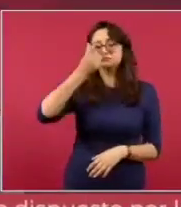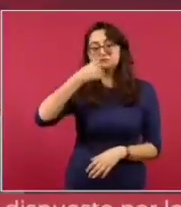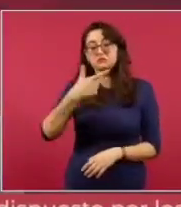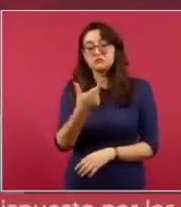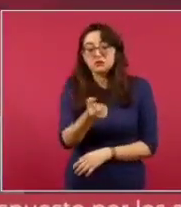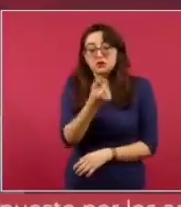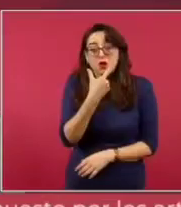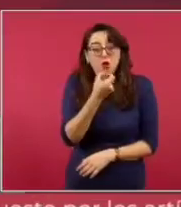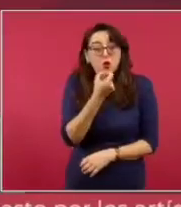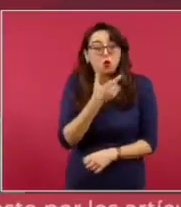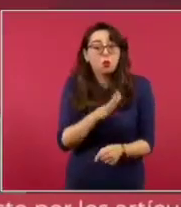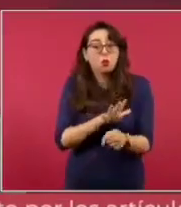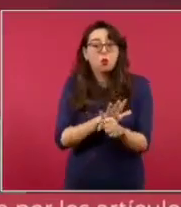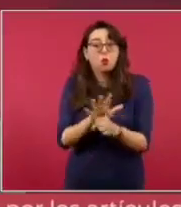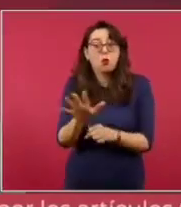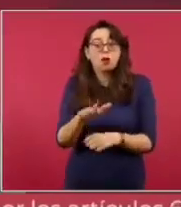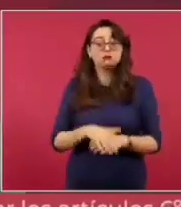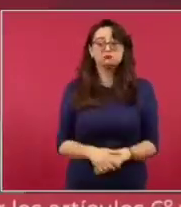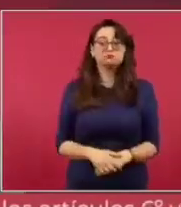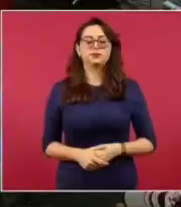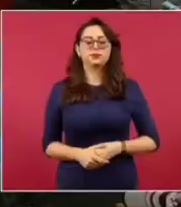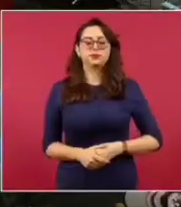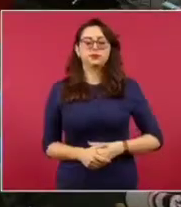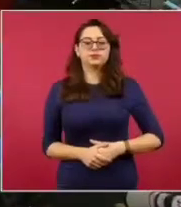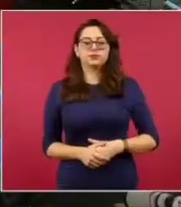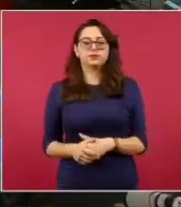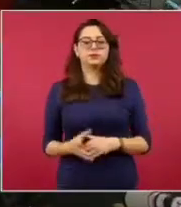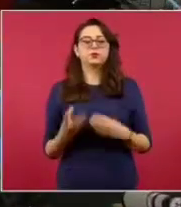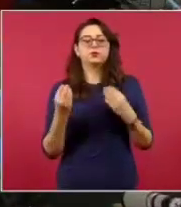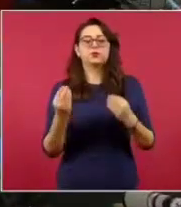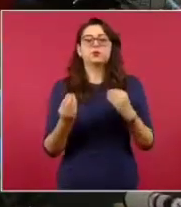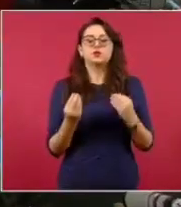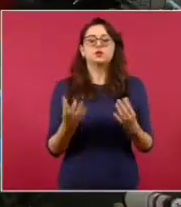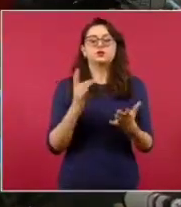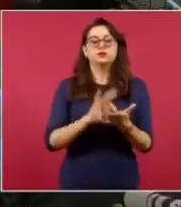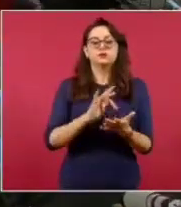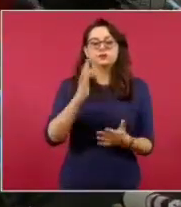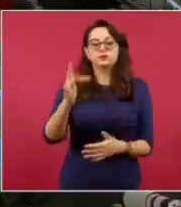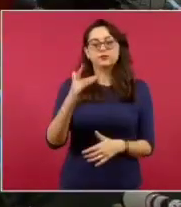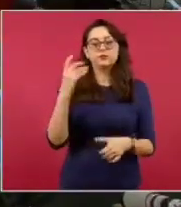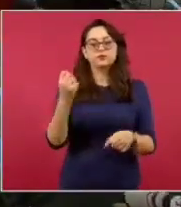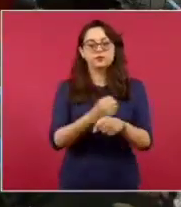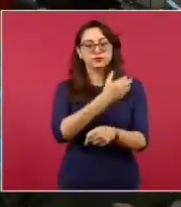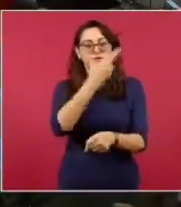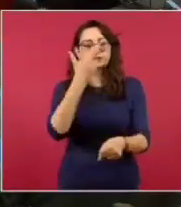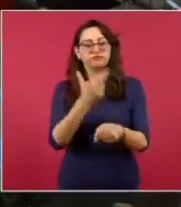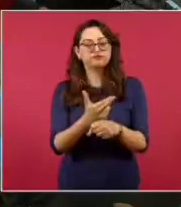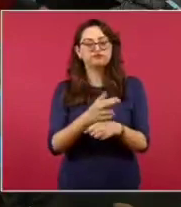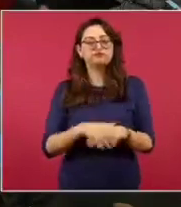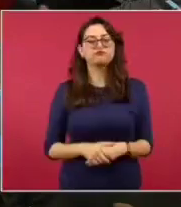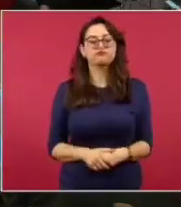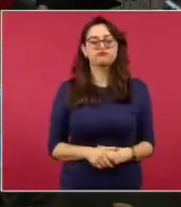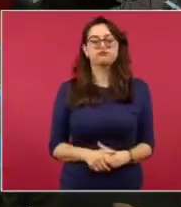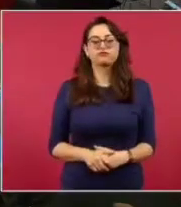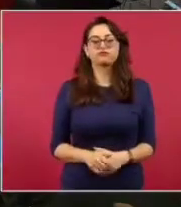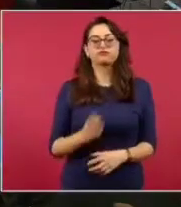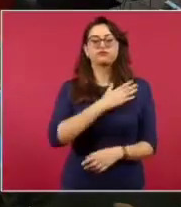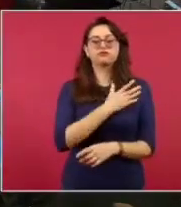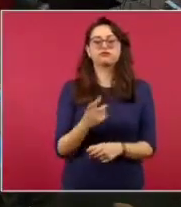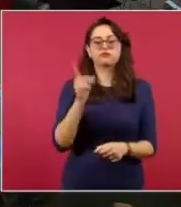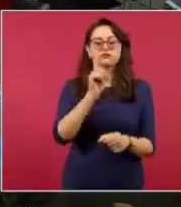de líquidos, descanso, ha mejorado. El secretario de salud, Jorge Alcocer, realizó un diagnóstico de la salud del presidente,